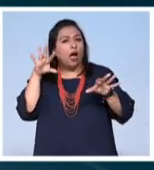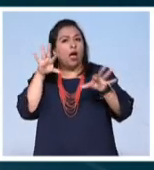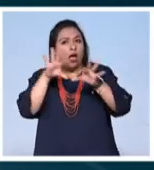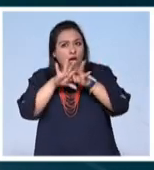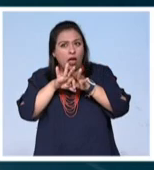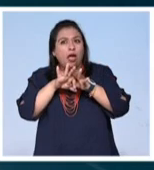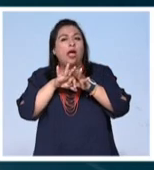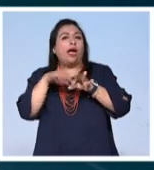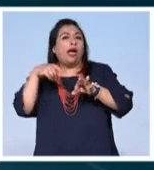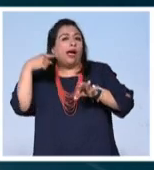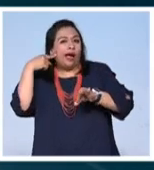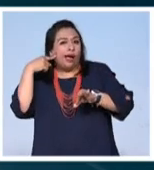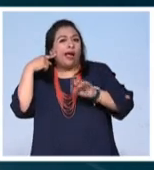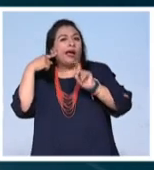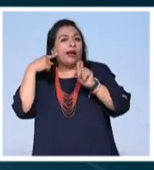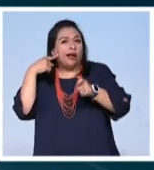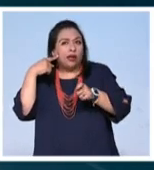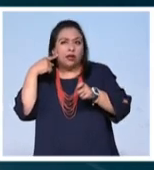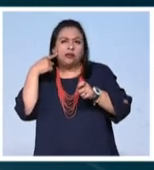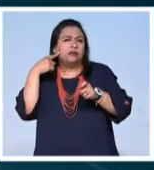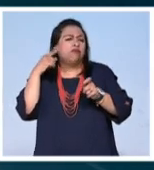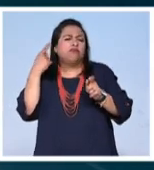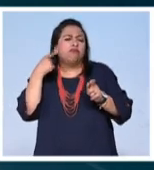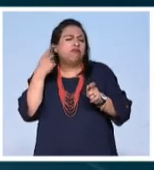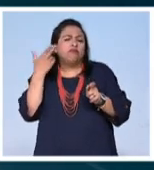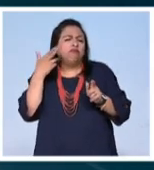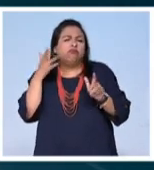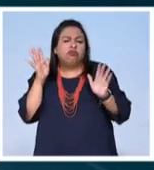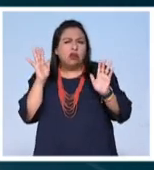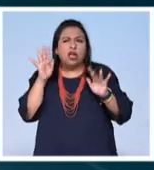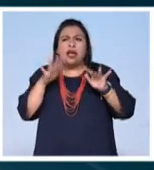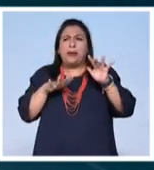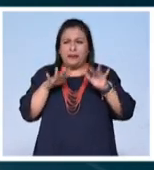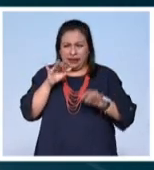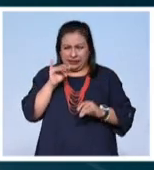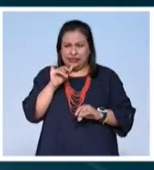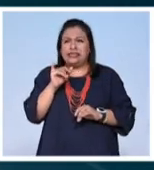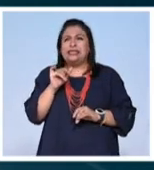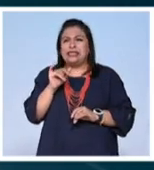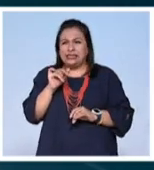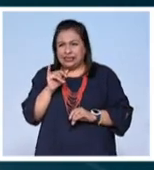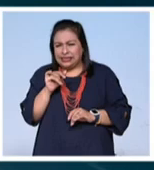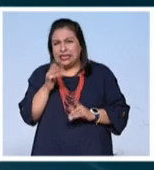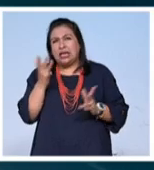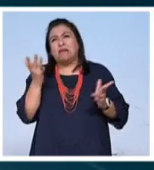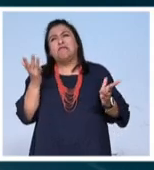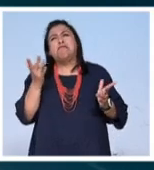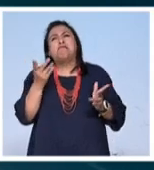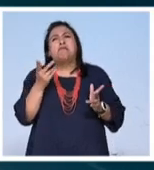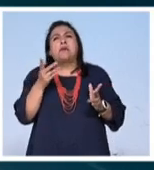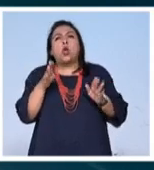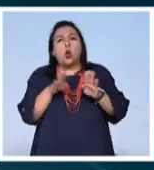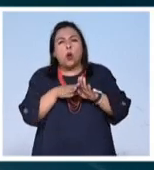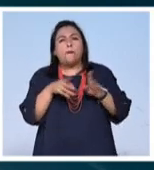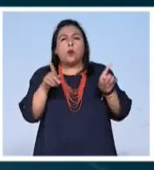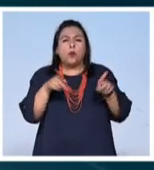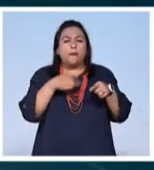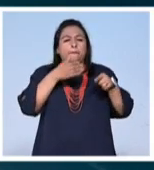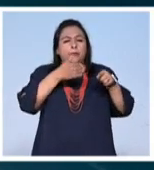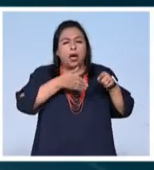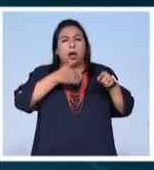parte de ese sonido es simplemente sonoridad y a veces si es digamos una suerte de pauta musical